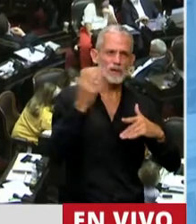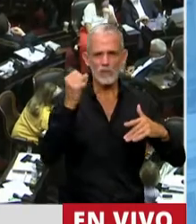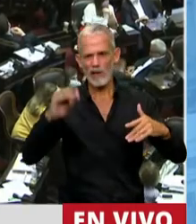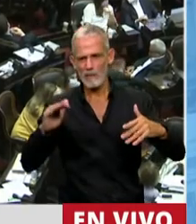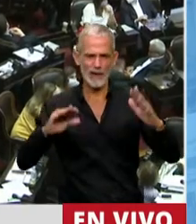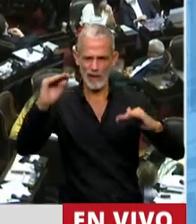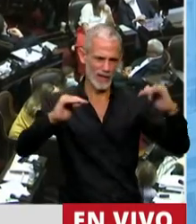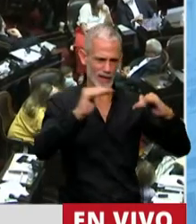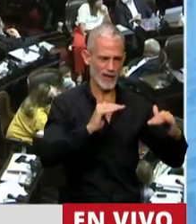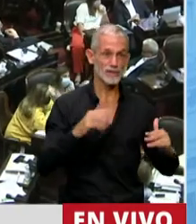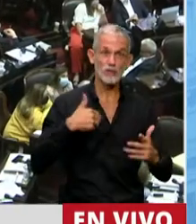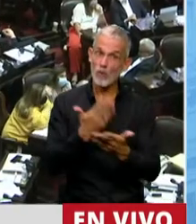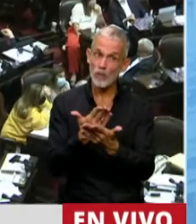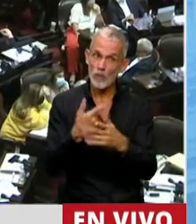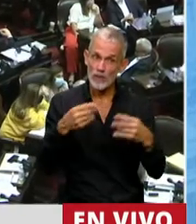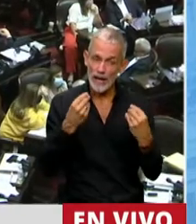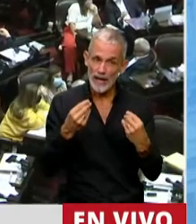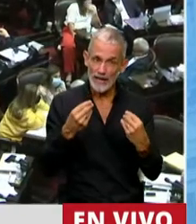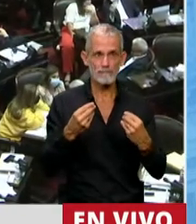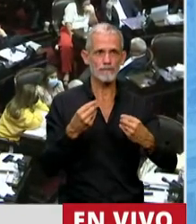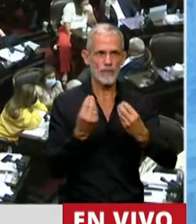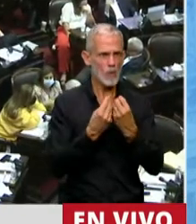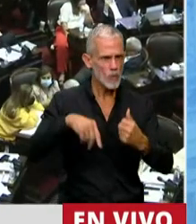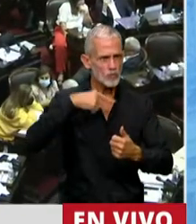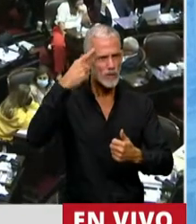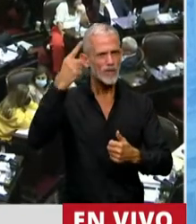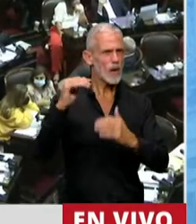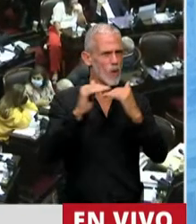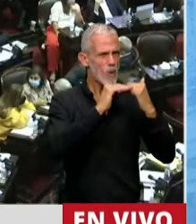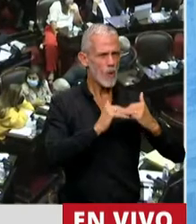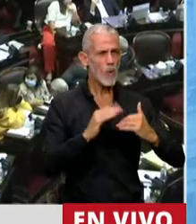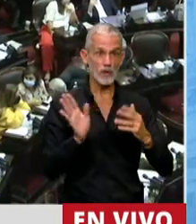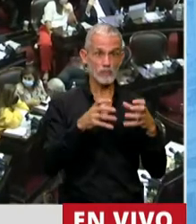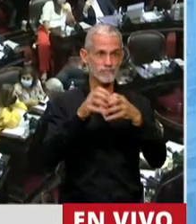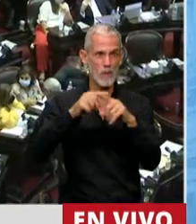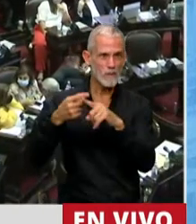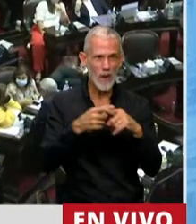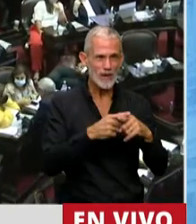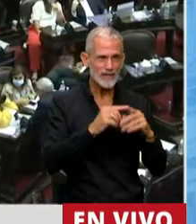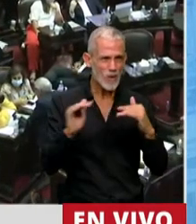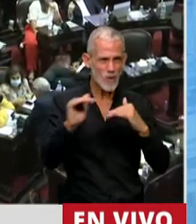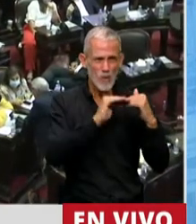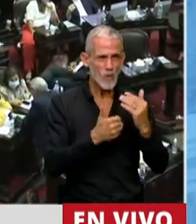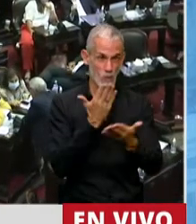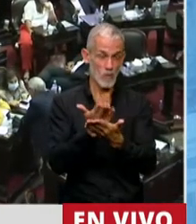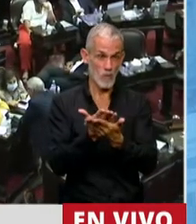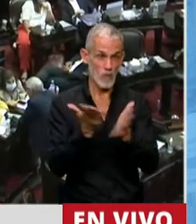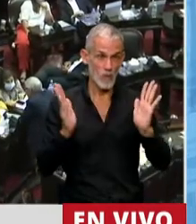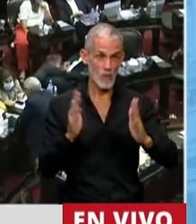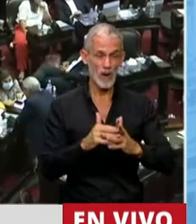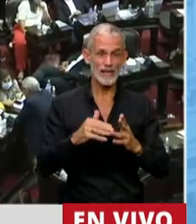propongo es, y muchos proponemos, de hecho de todos los partidos proponemos, porque incluso